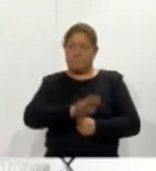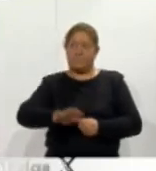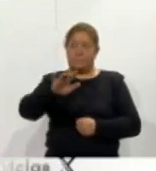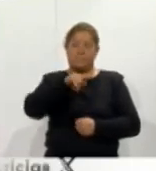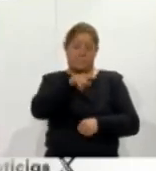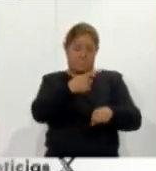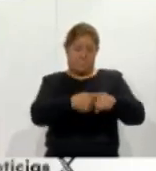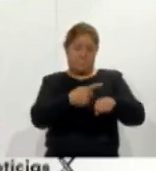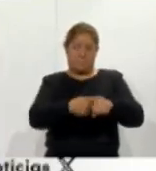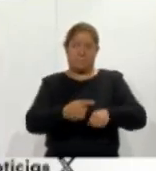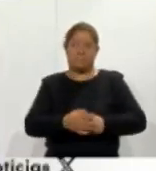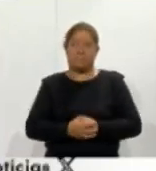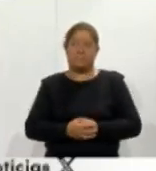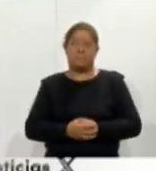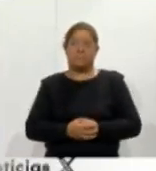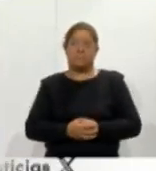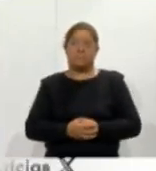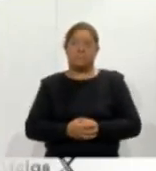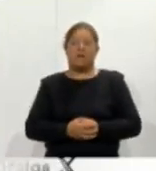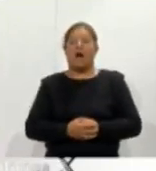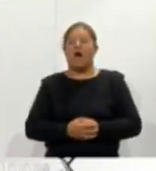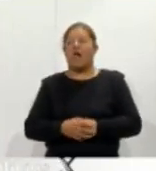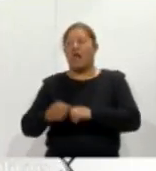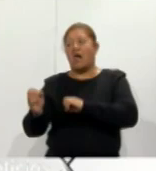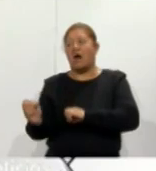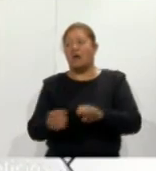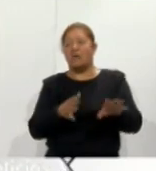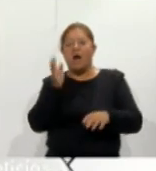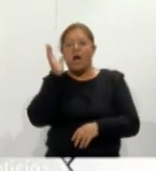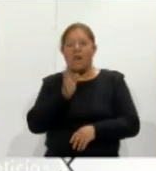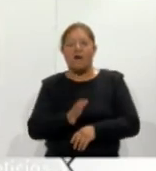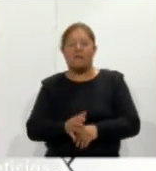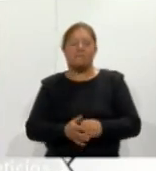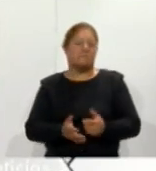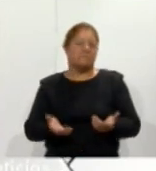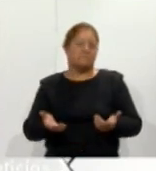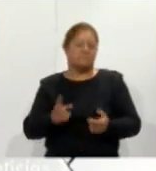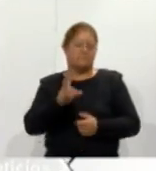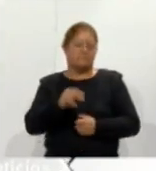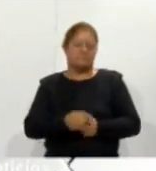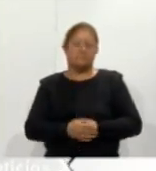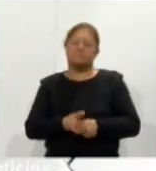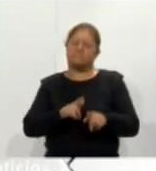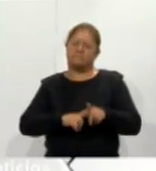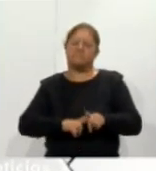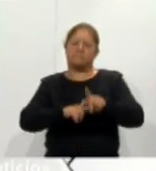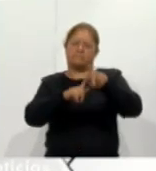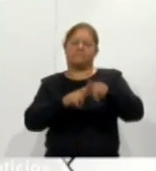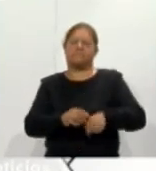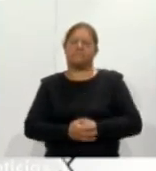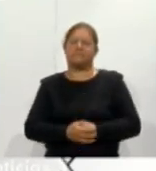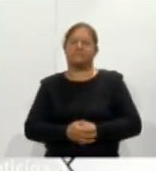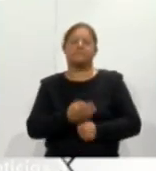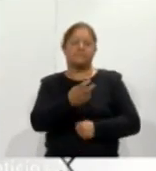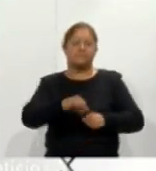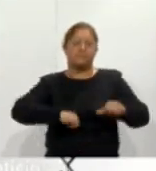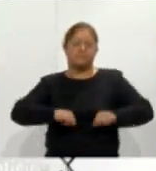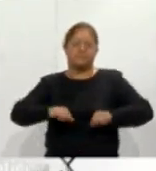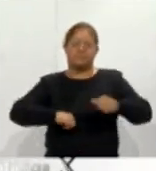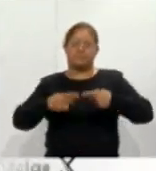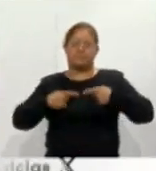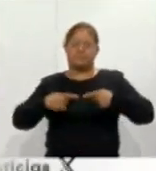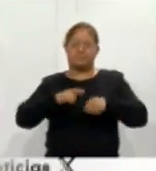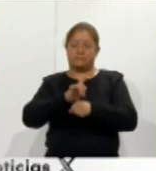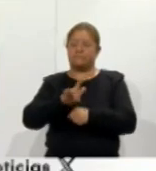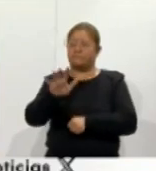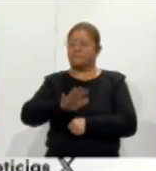enfermedad pues que no se dejen ahora sí por lo que uno tiene sino que sigan adelante en el evento personal médico